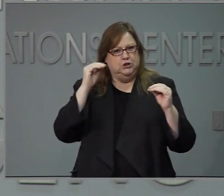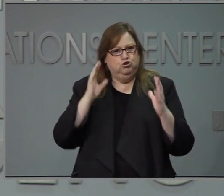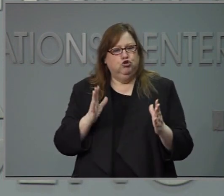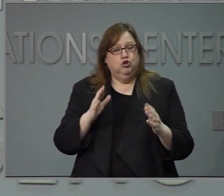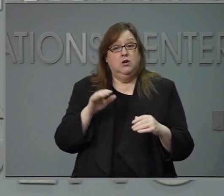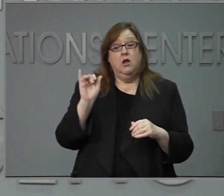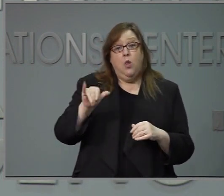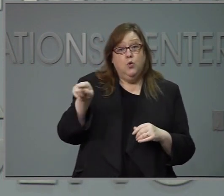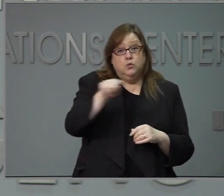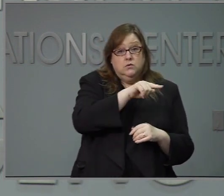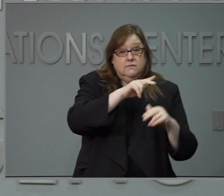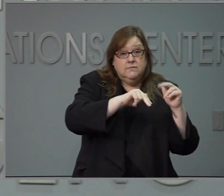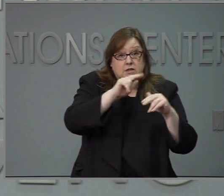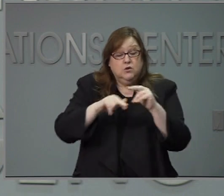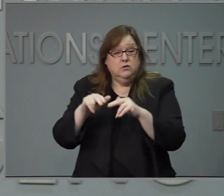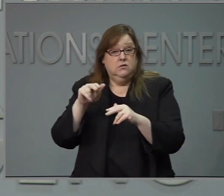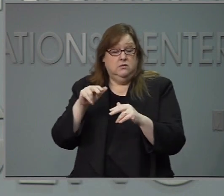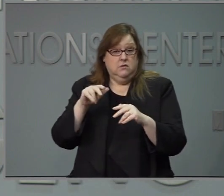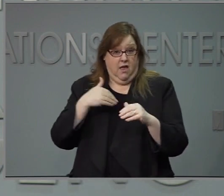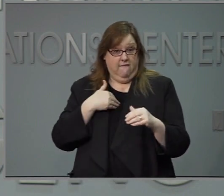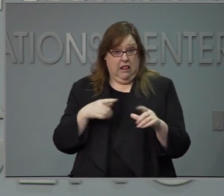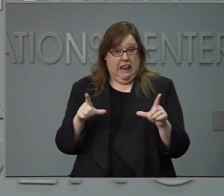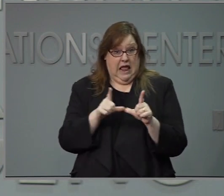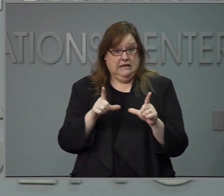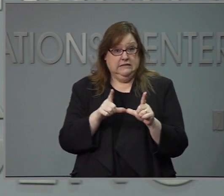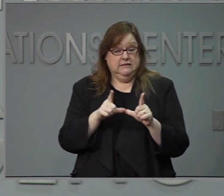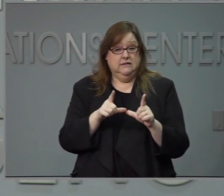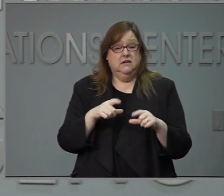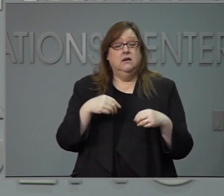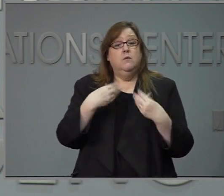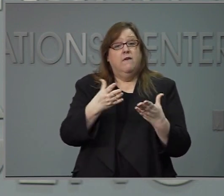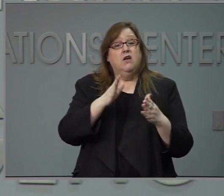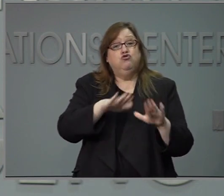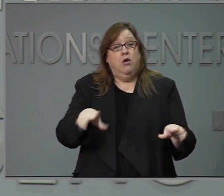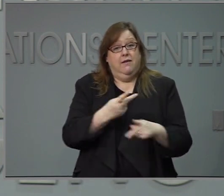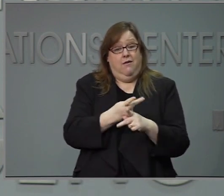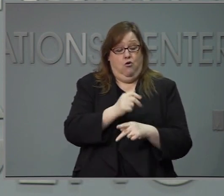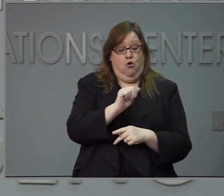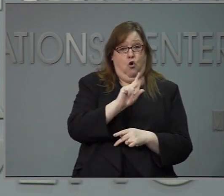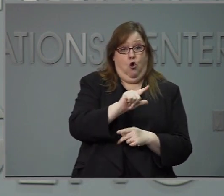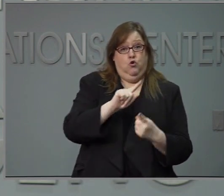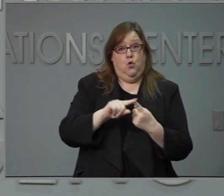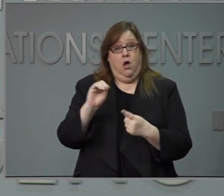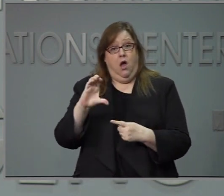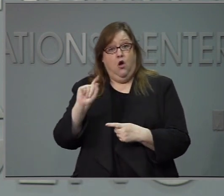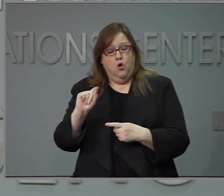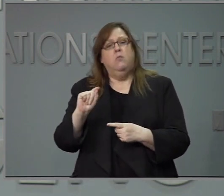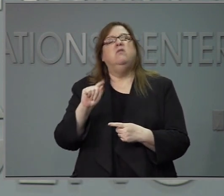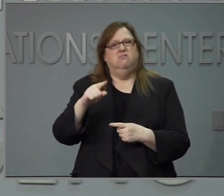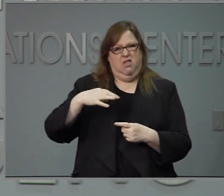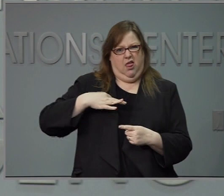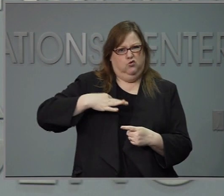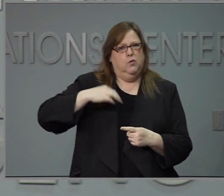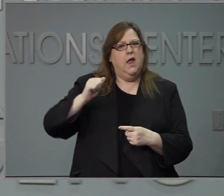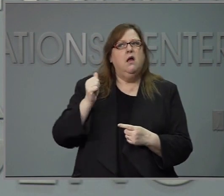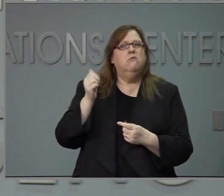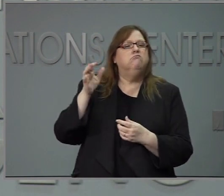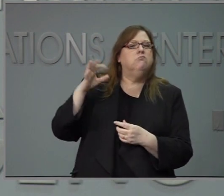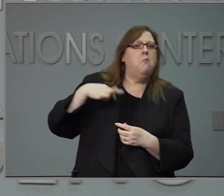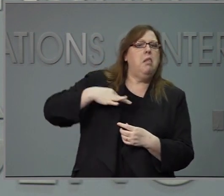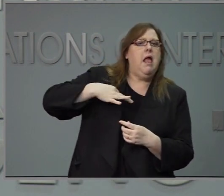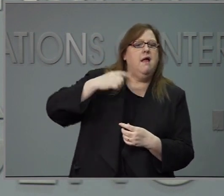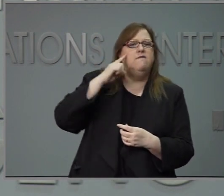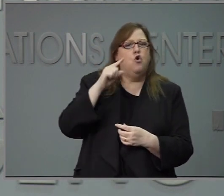octubre y son elegibles para subvenciones de los treinta y cinco millones de inversión para que los niños estén a salvo y